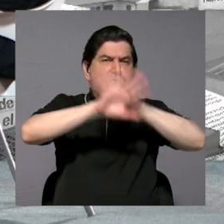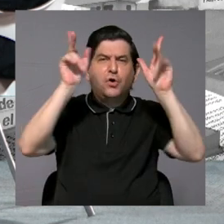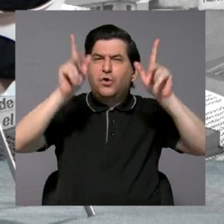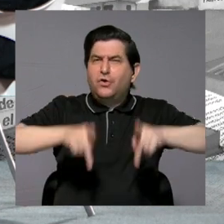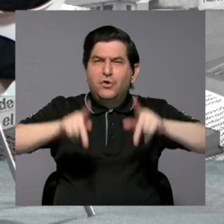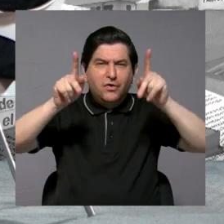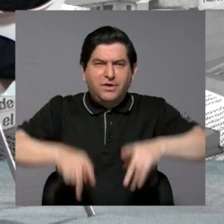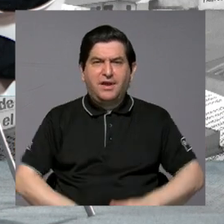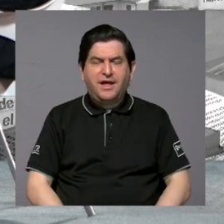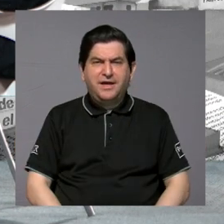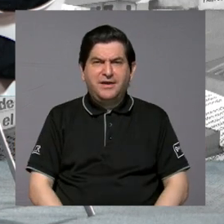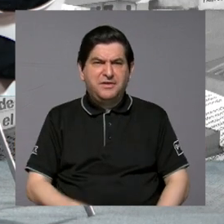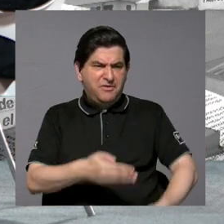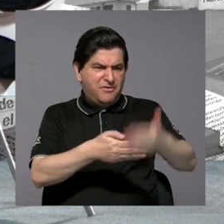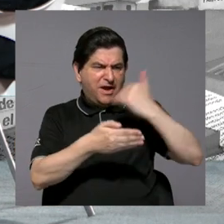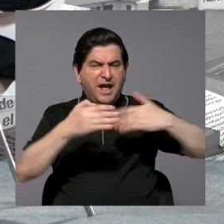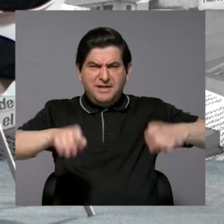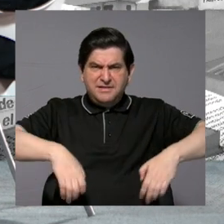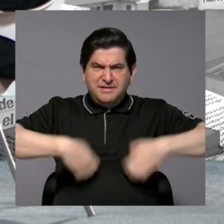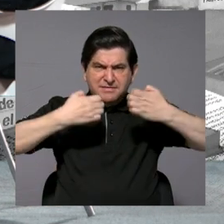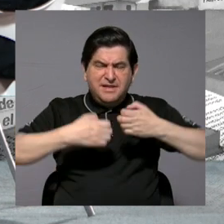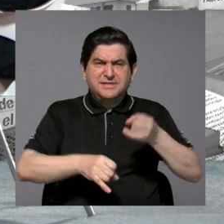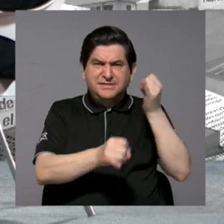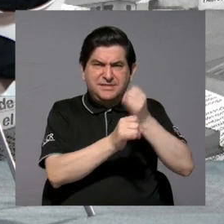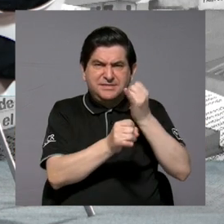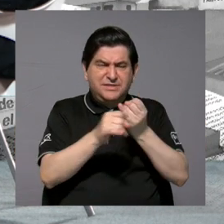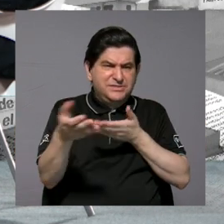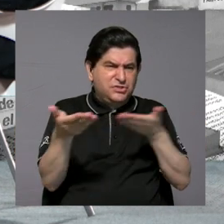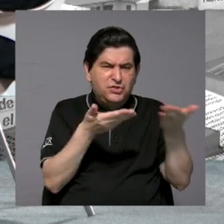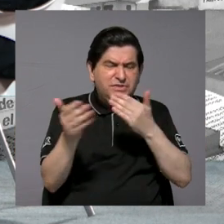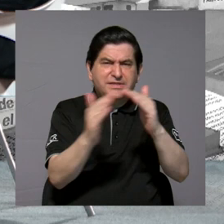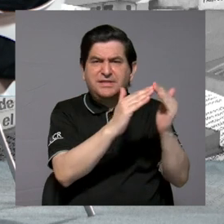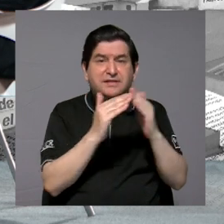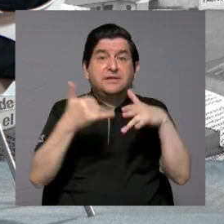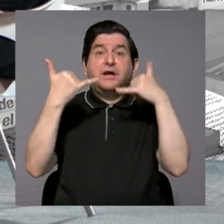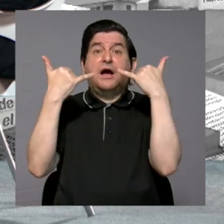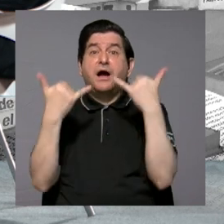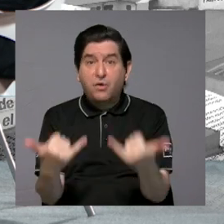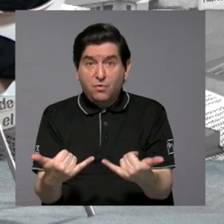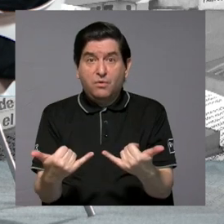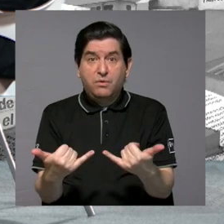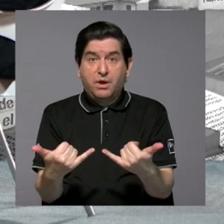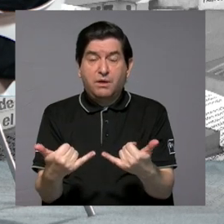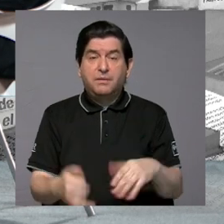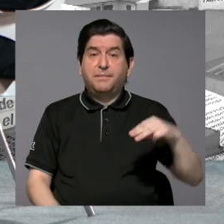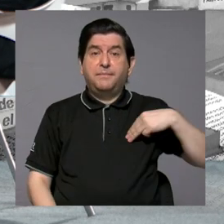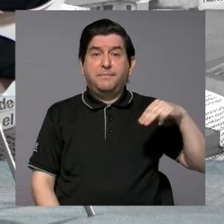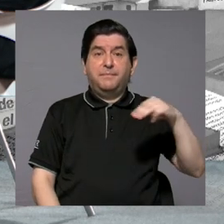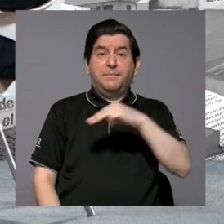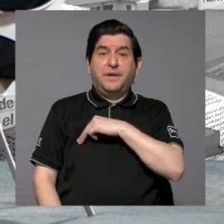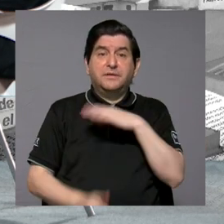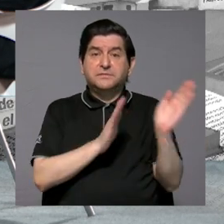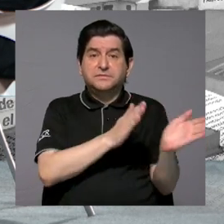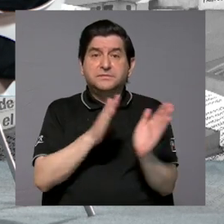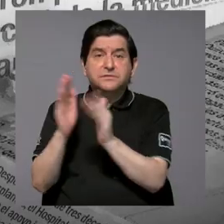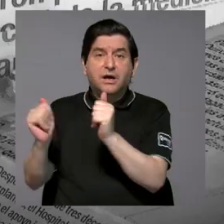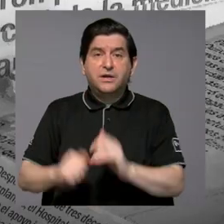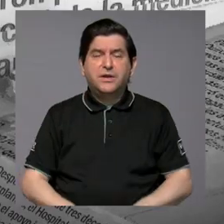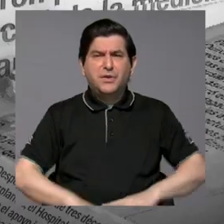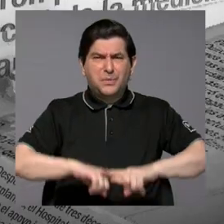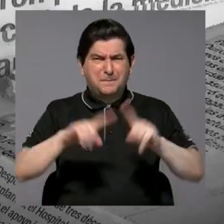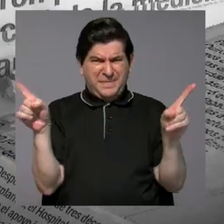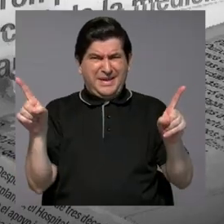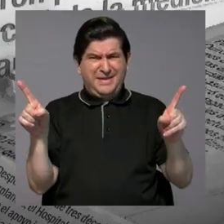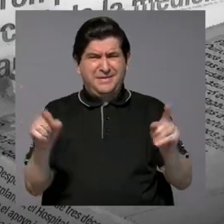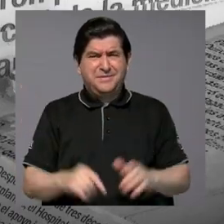gente cómo que existía antes la entidad de servicio civil, ahora viene el Ministerio de Planificación, pero